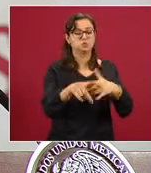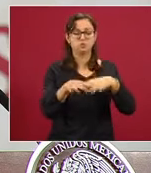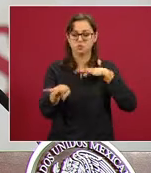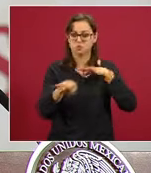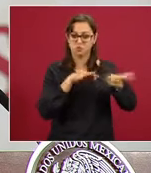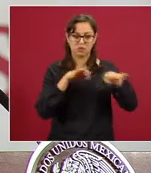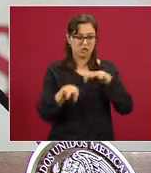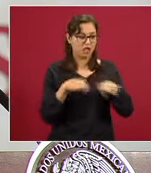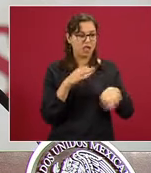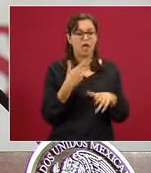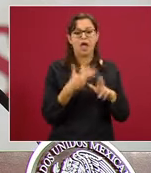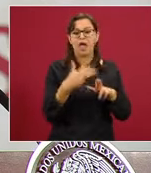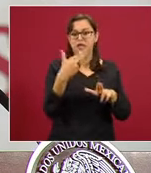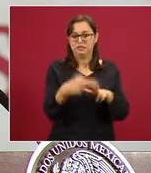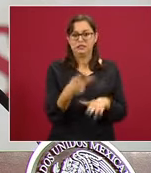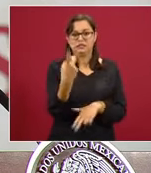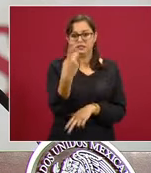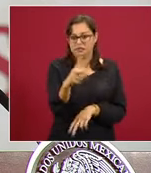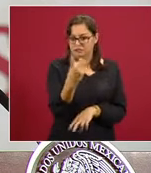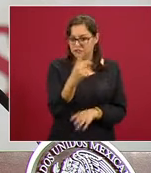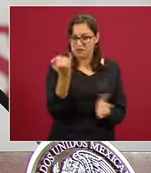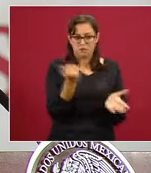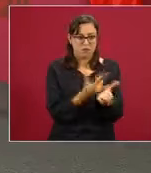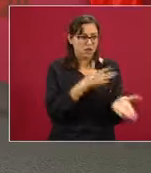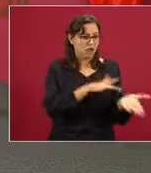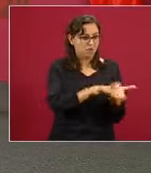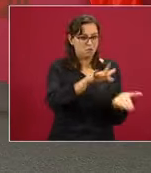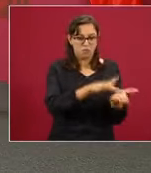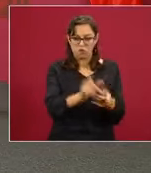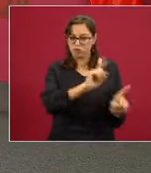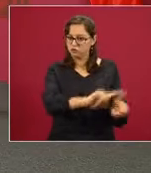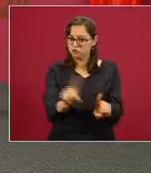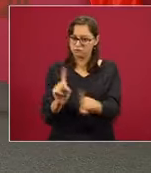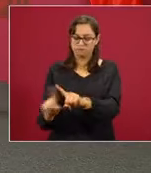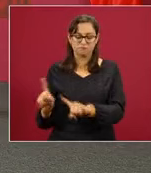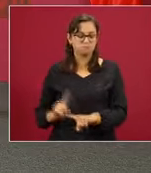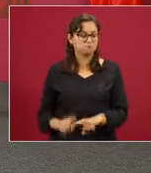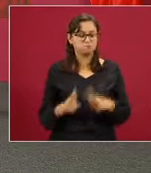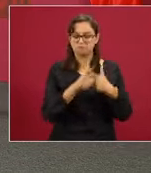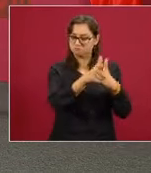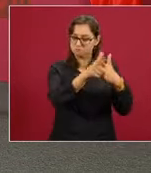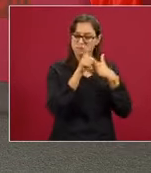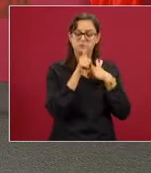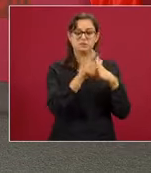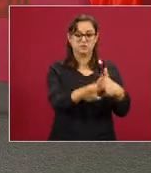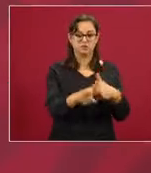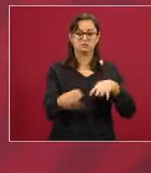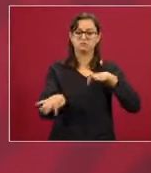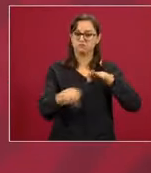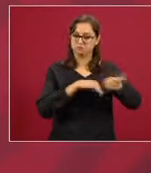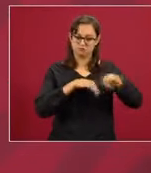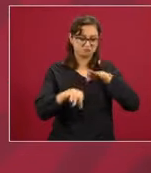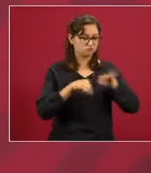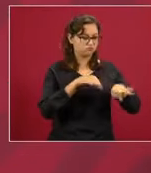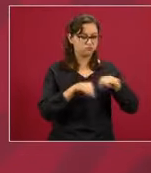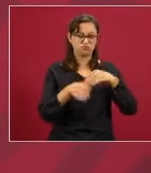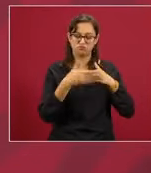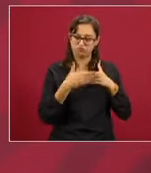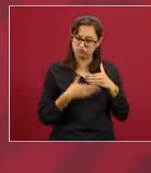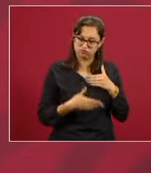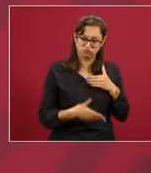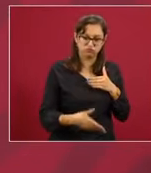contratación y los estímulos que se le han dado al personal médico y de enfermería que está y que deberá seguir